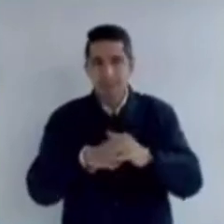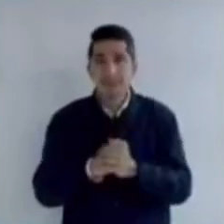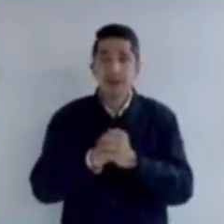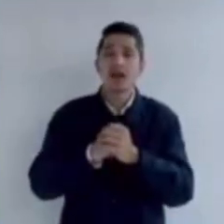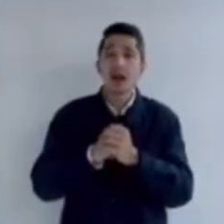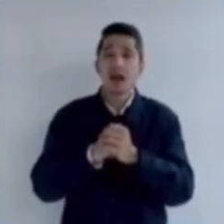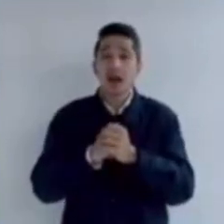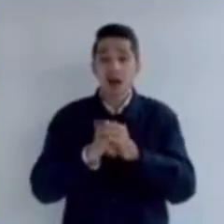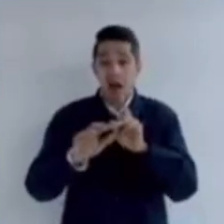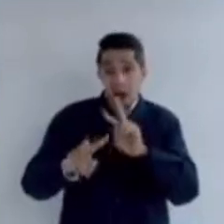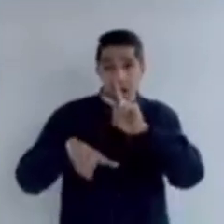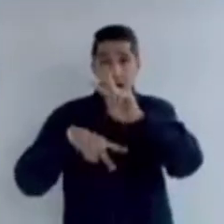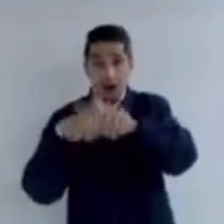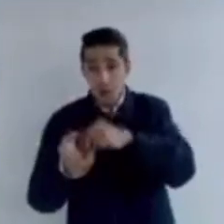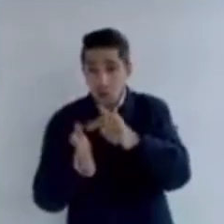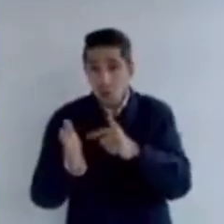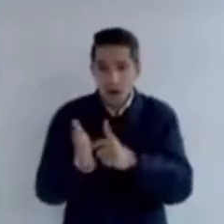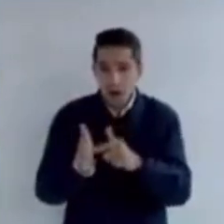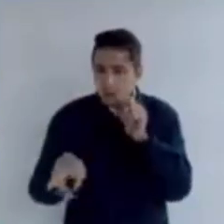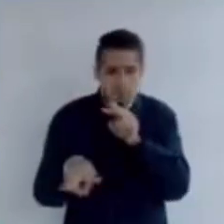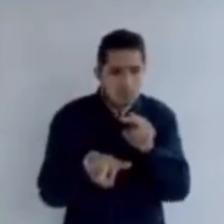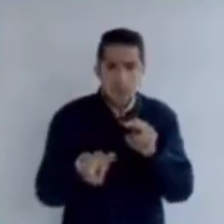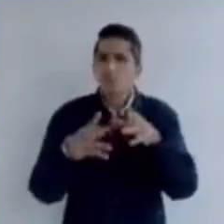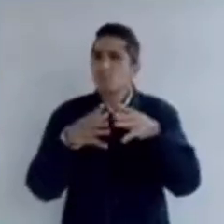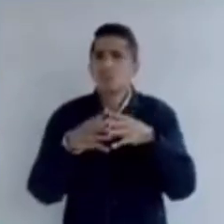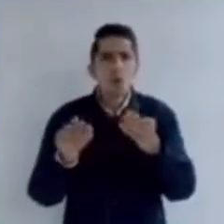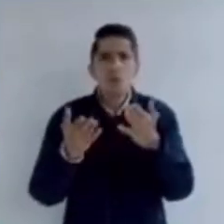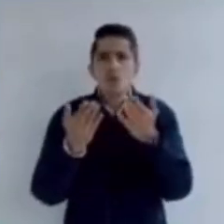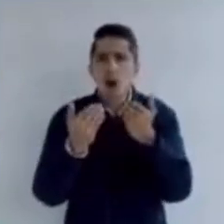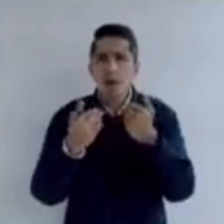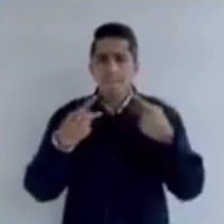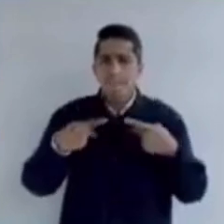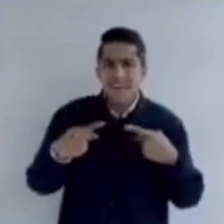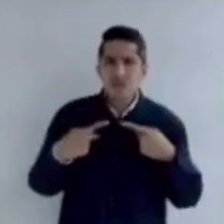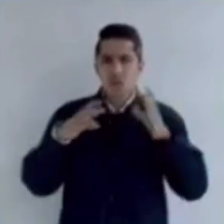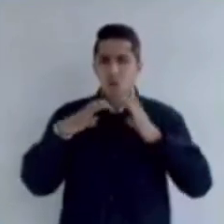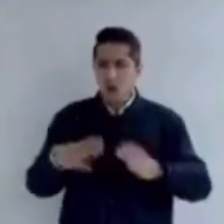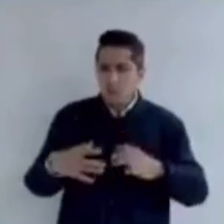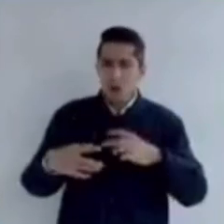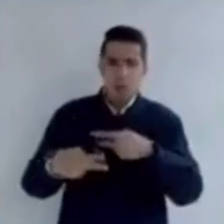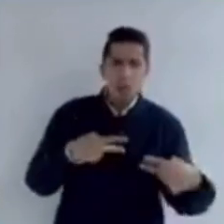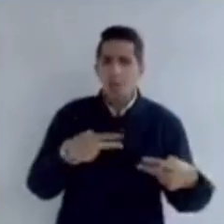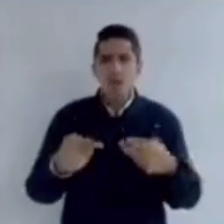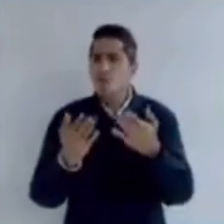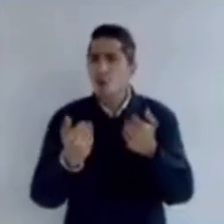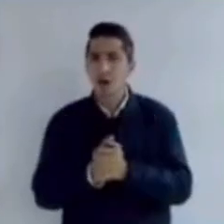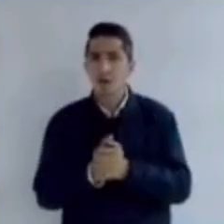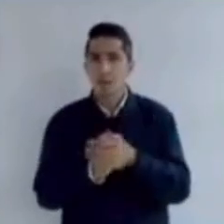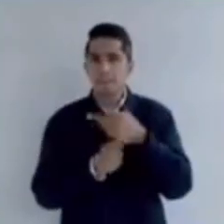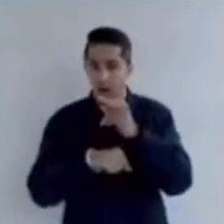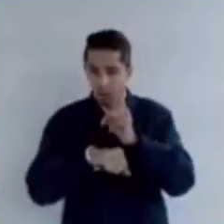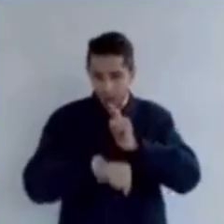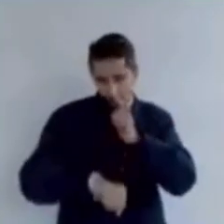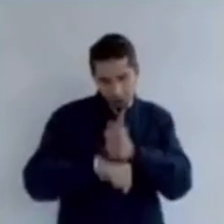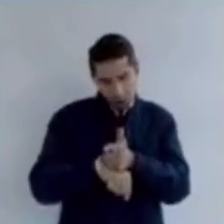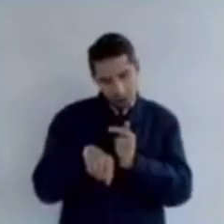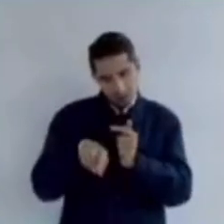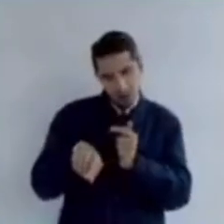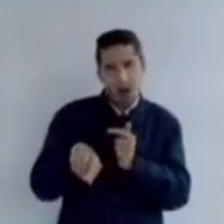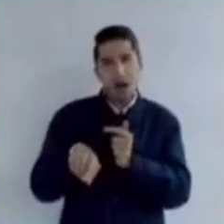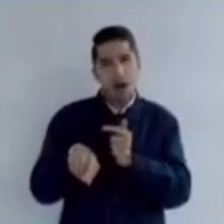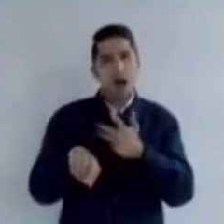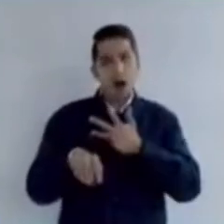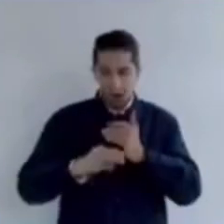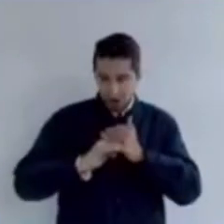lugar de los hechos no se localizaron víctimas, sin embargo, se detectó que el piso estaba recién lavado.